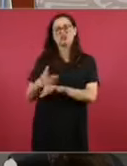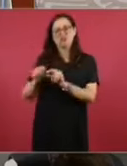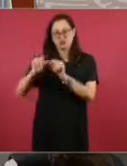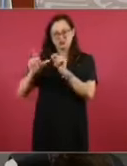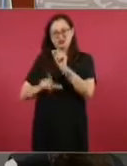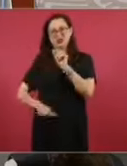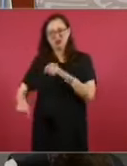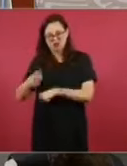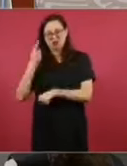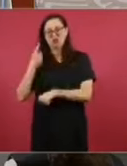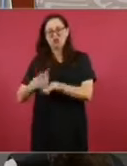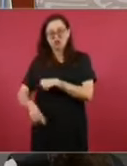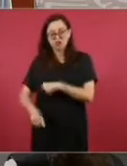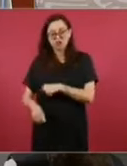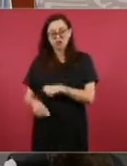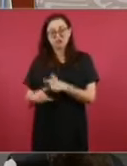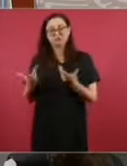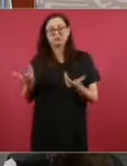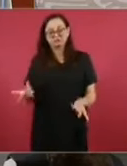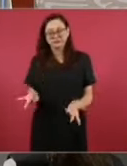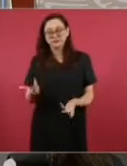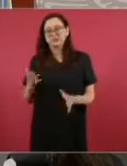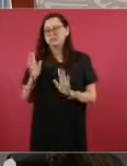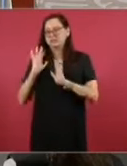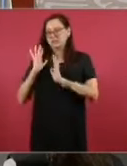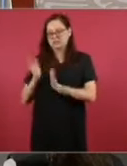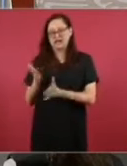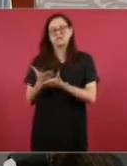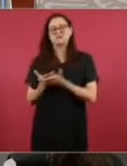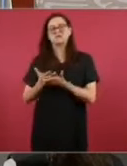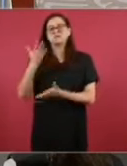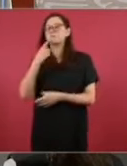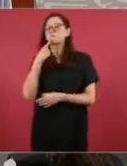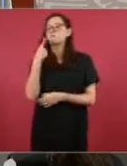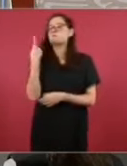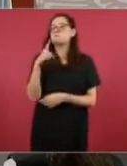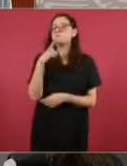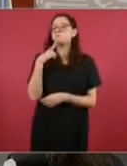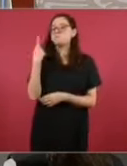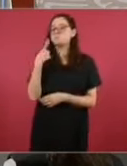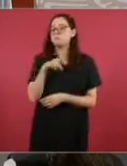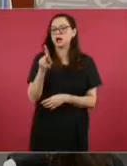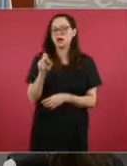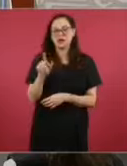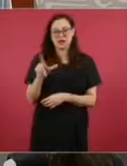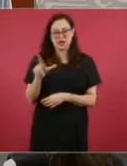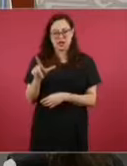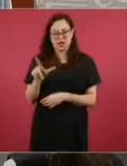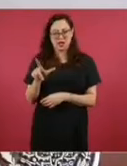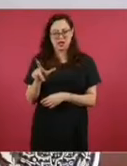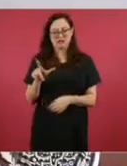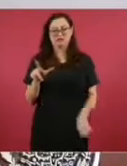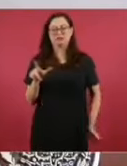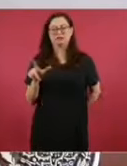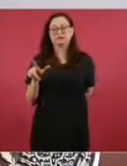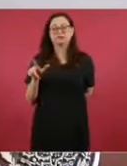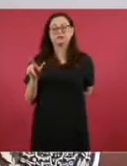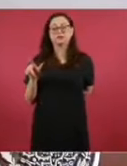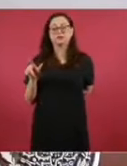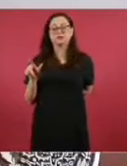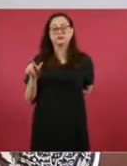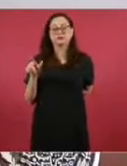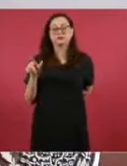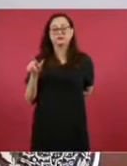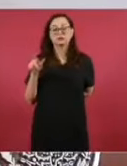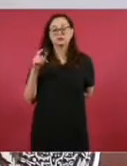por lo cual se presentaron las denuncias penales ante la Fiscalía General de la República para que en su